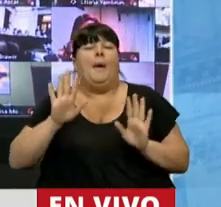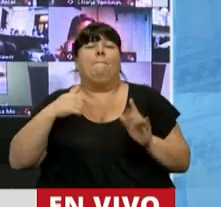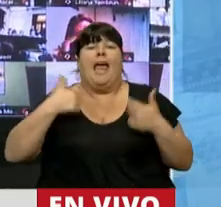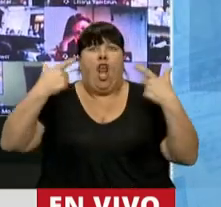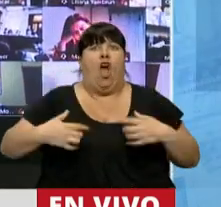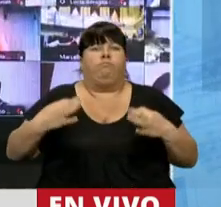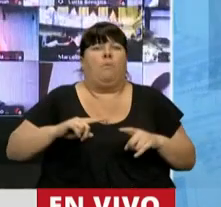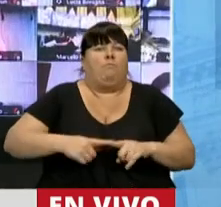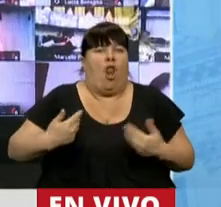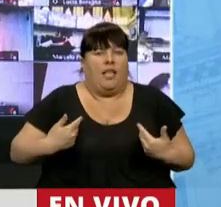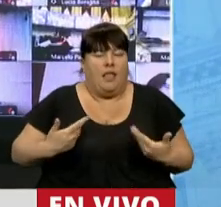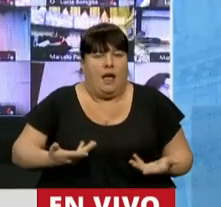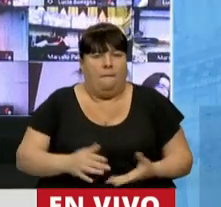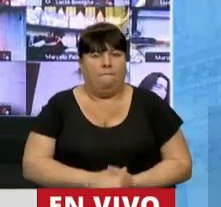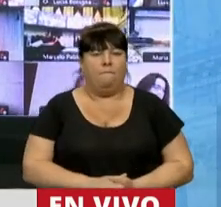de la política,